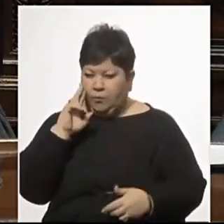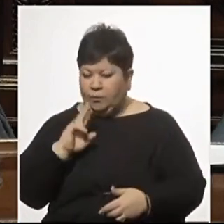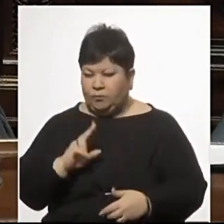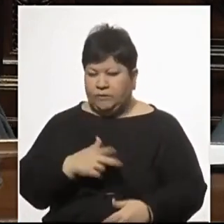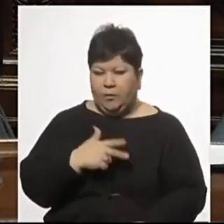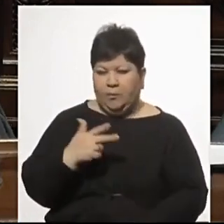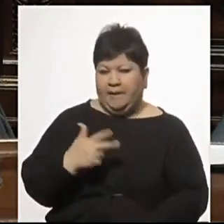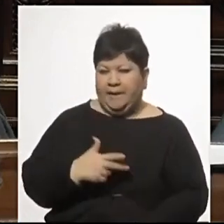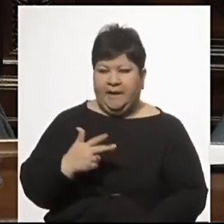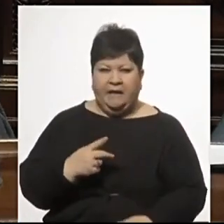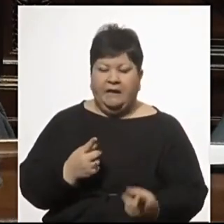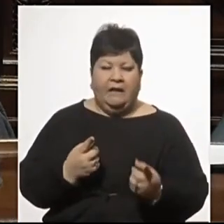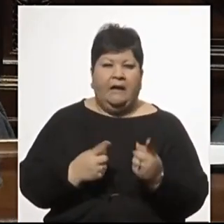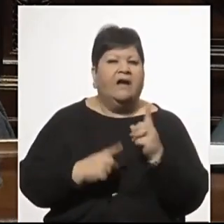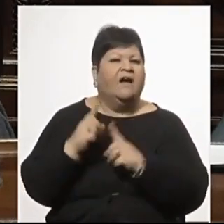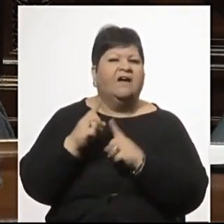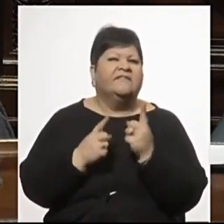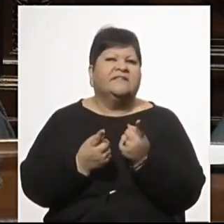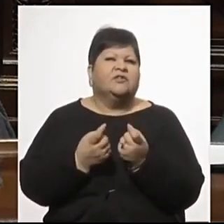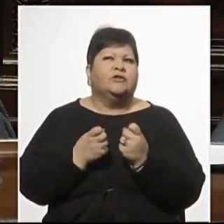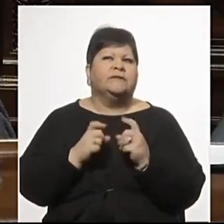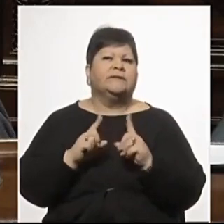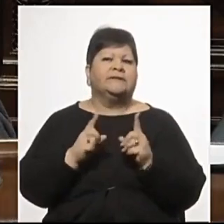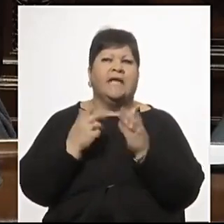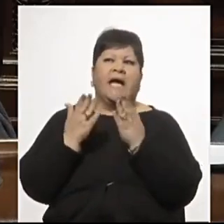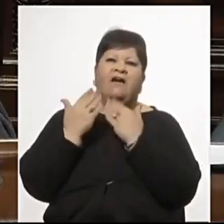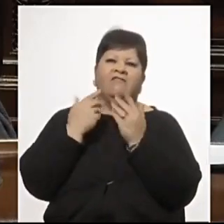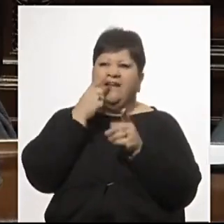nosotros por el mundo digital.